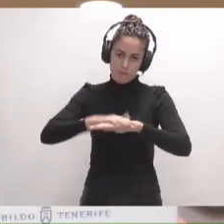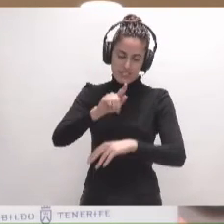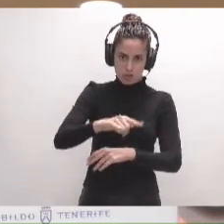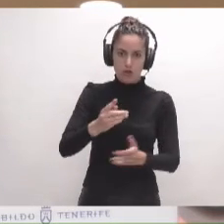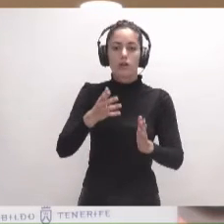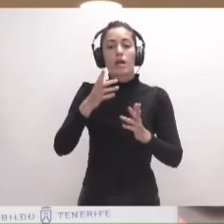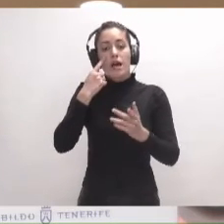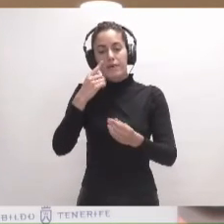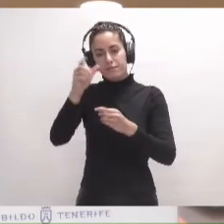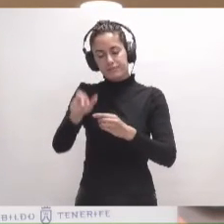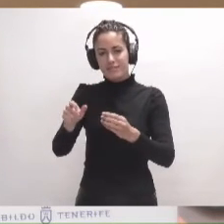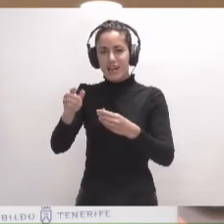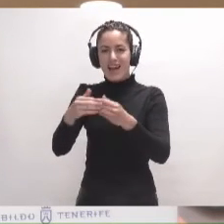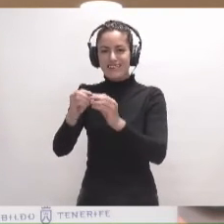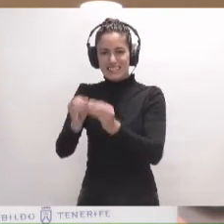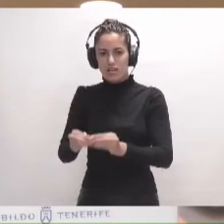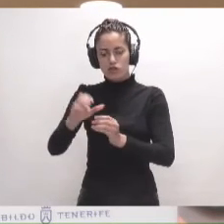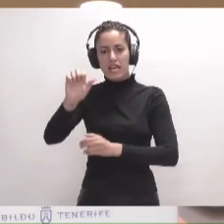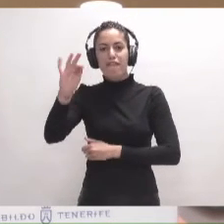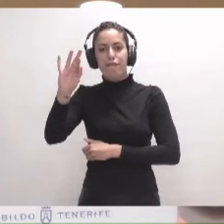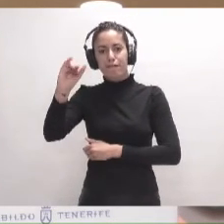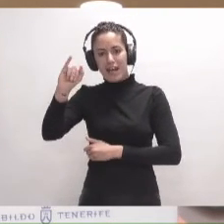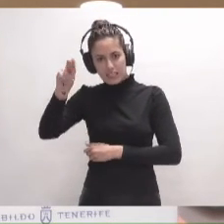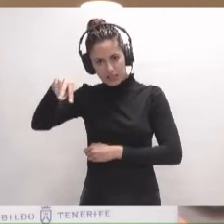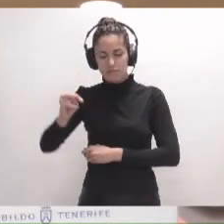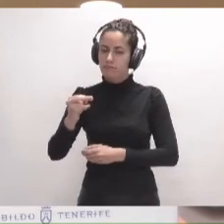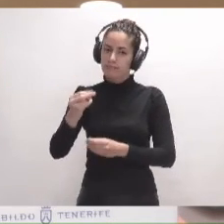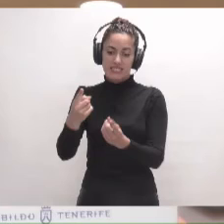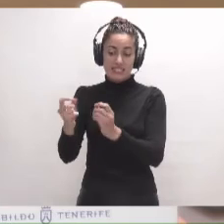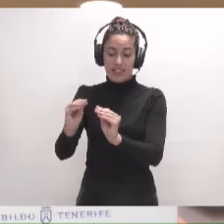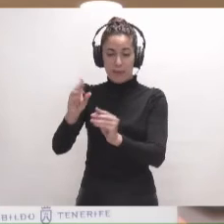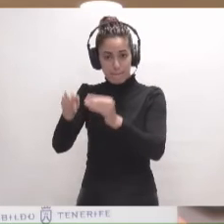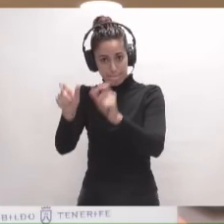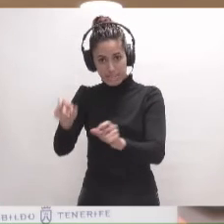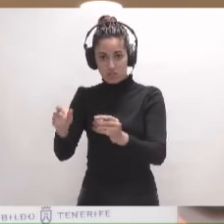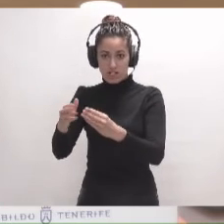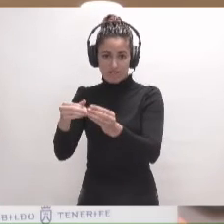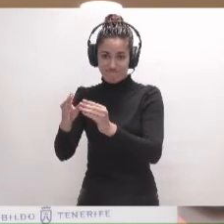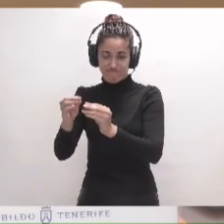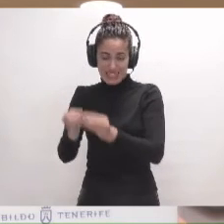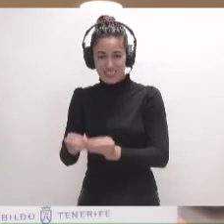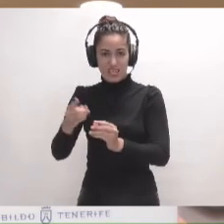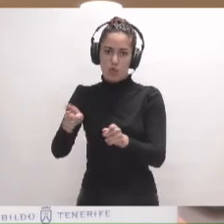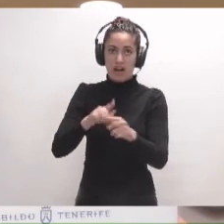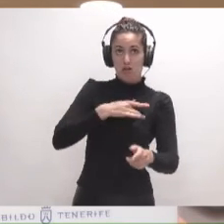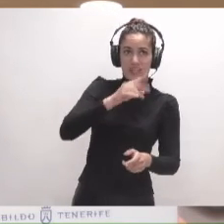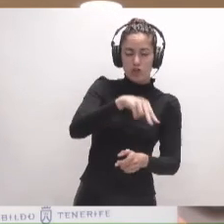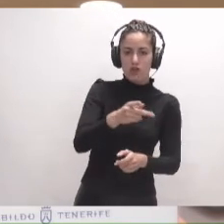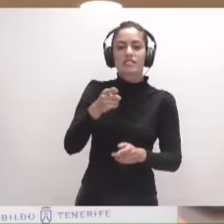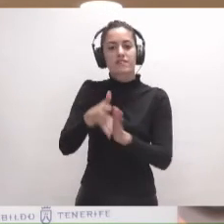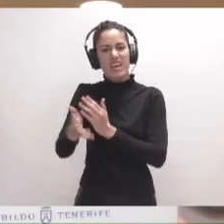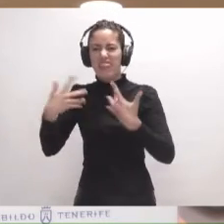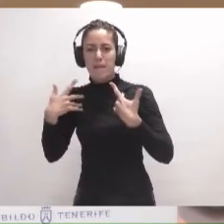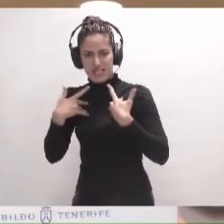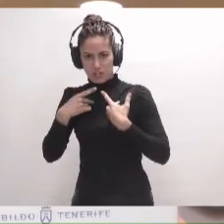respecto a los artesanos, señor Efraín, las necesidades que pasan los artesanos no es romántico, es dramático. Y de